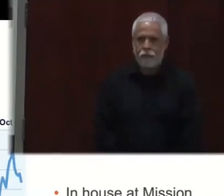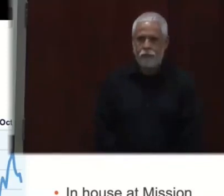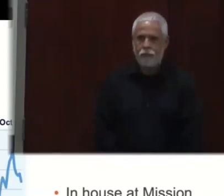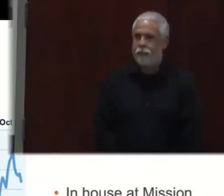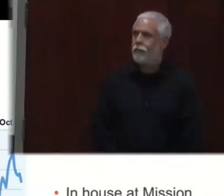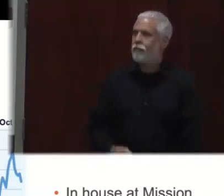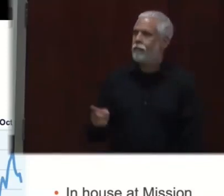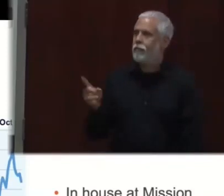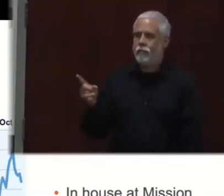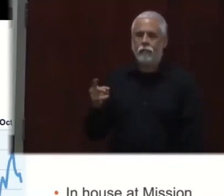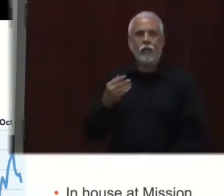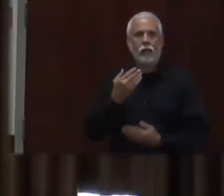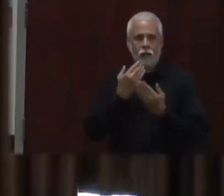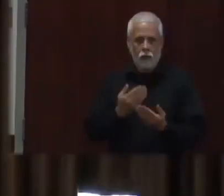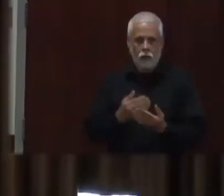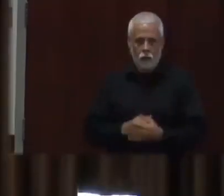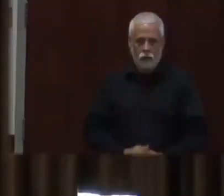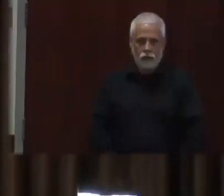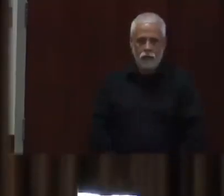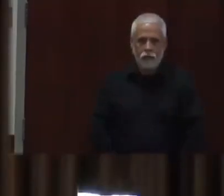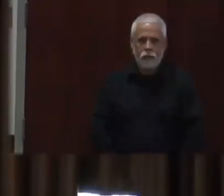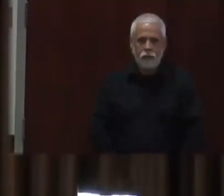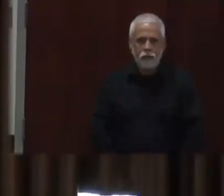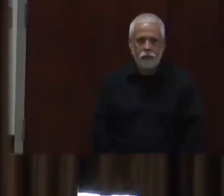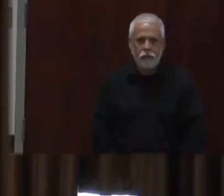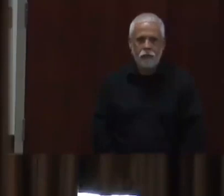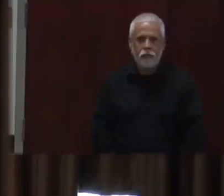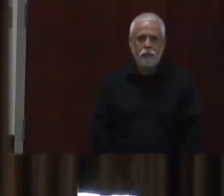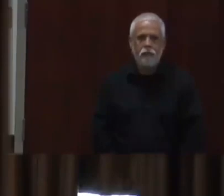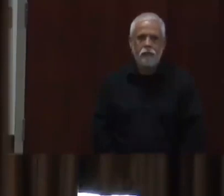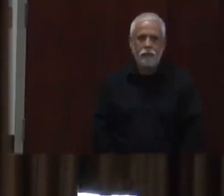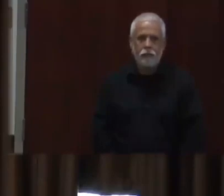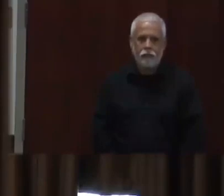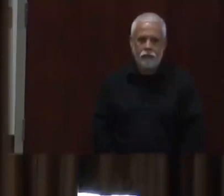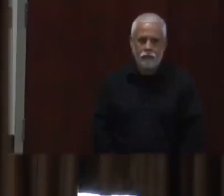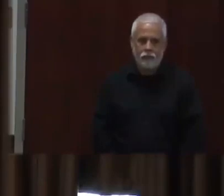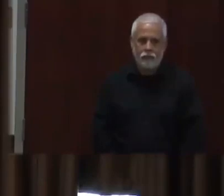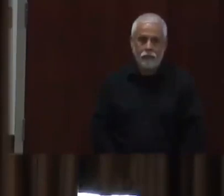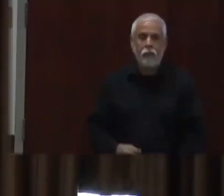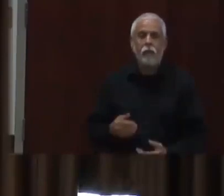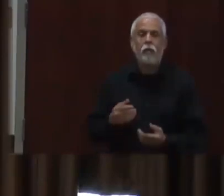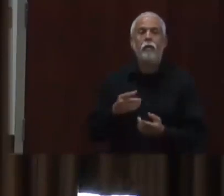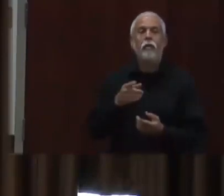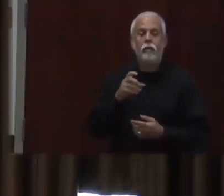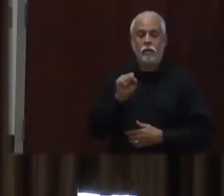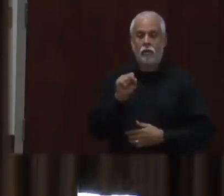Muchas gracias por la presentación de ambos de ustedes. Estaba preguntándome si pueden